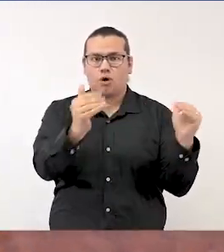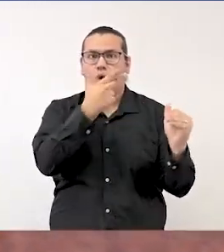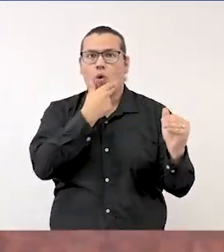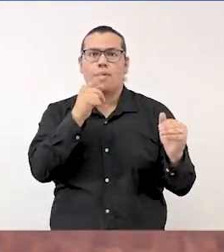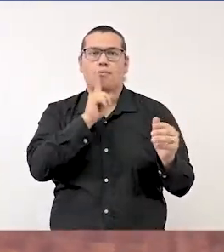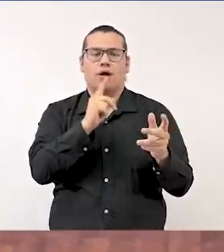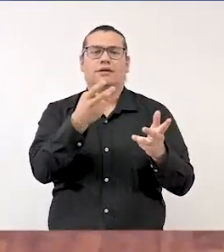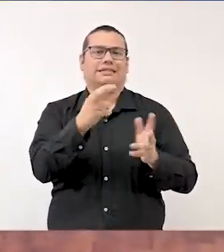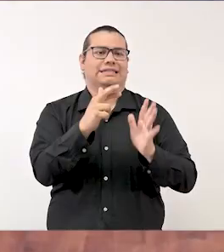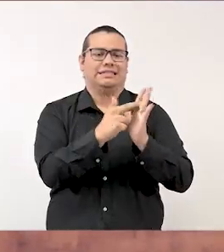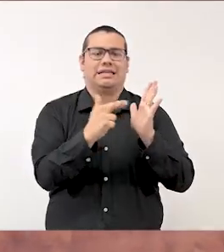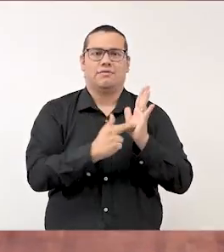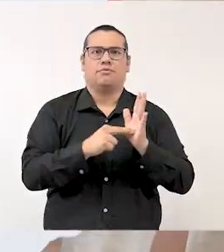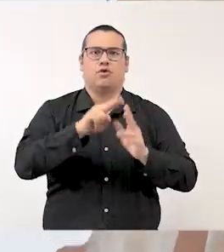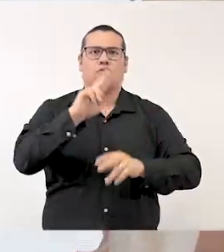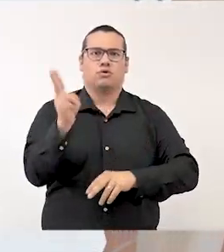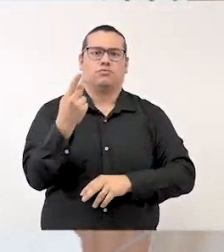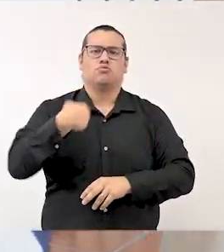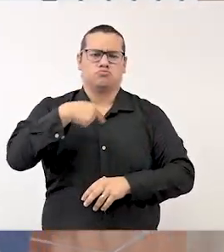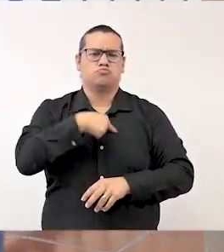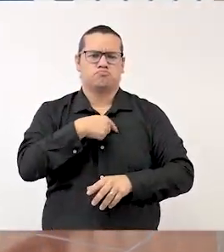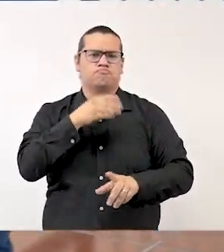universitaria. Vamos por buen camino.